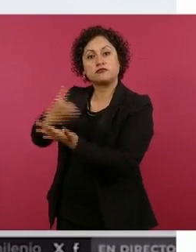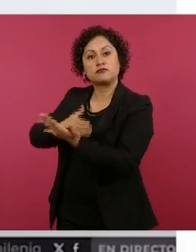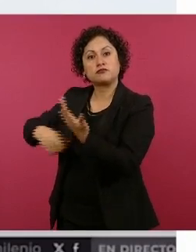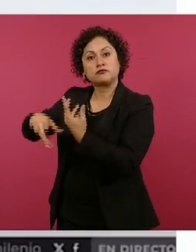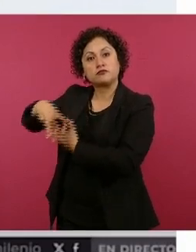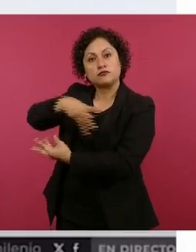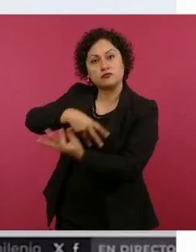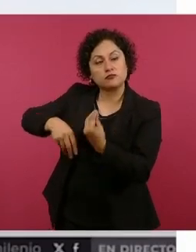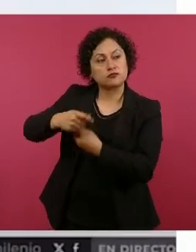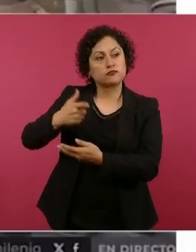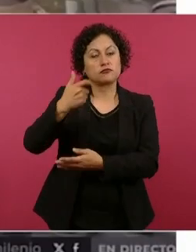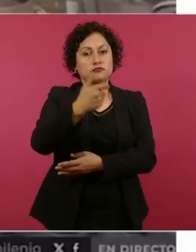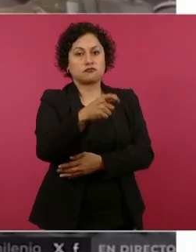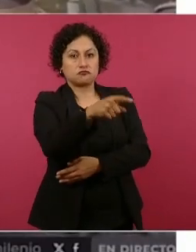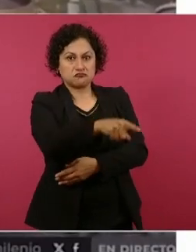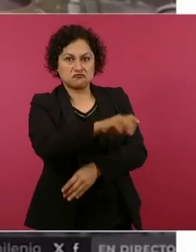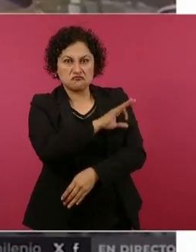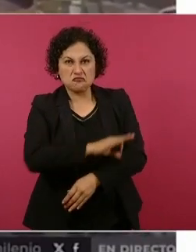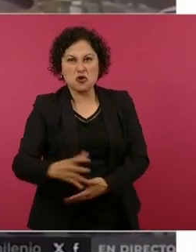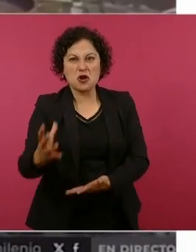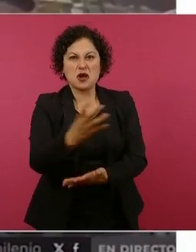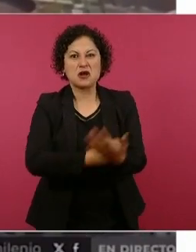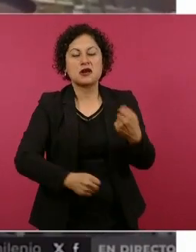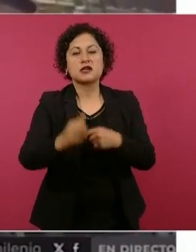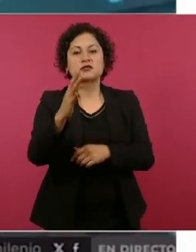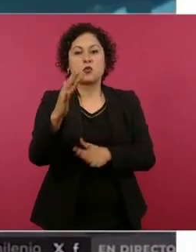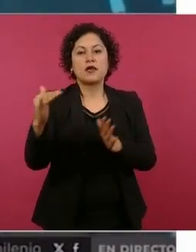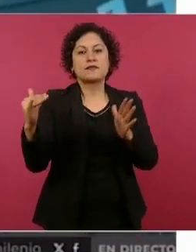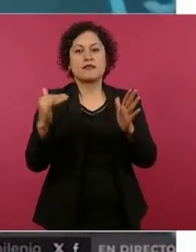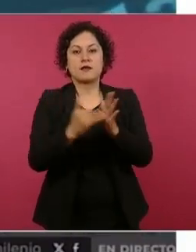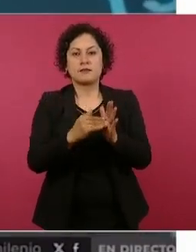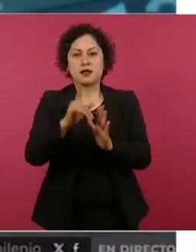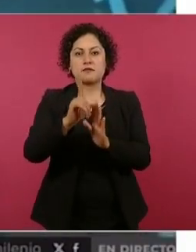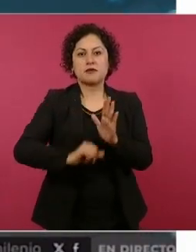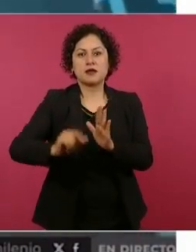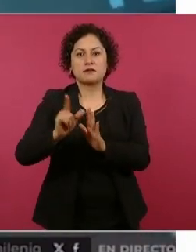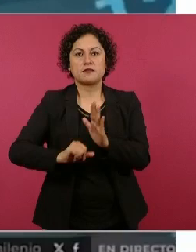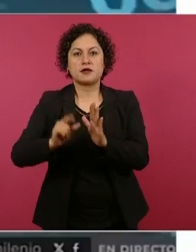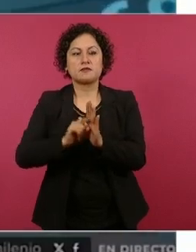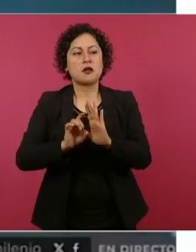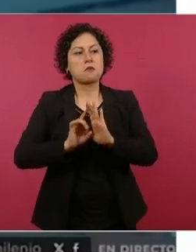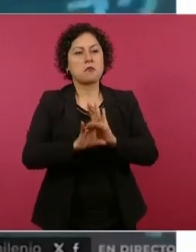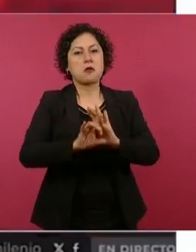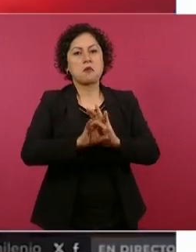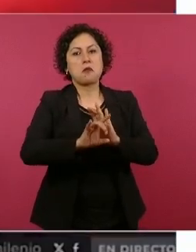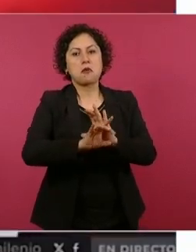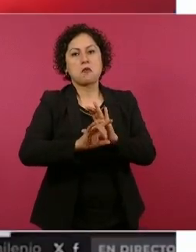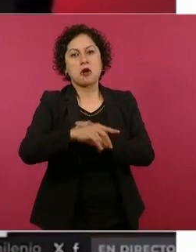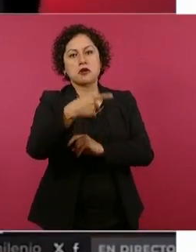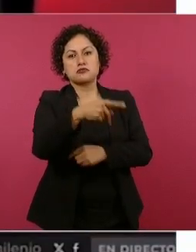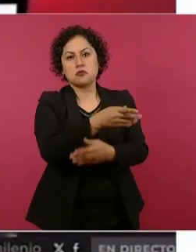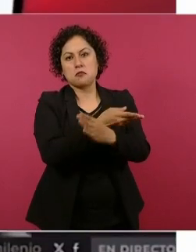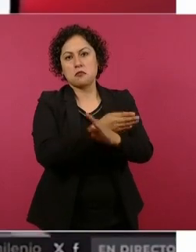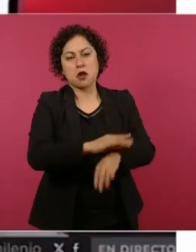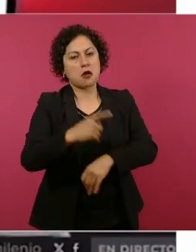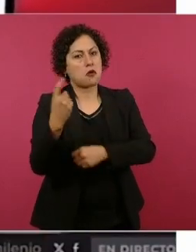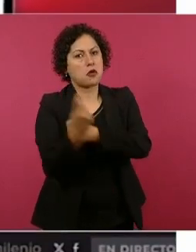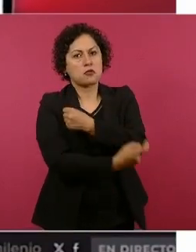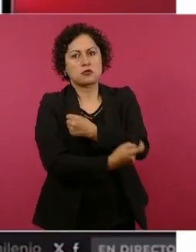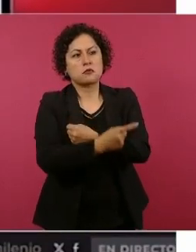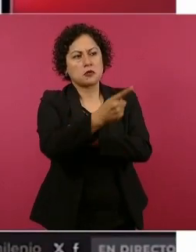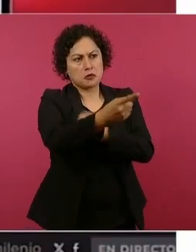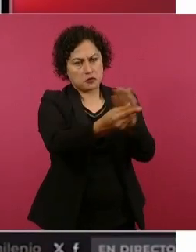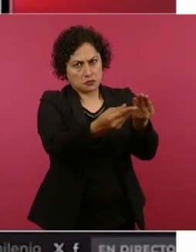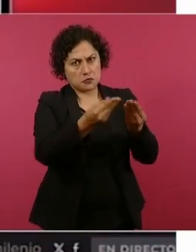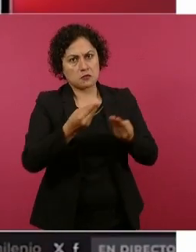sus ingresos pueden ser de más de 50 mil pesos al mes. Los pagos llegan instantáneamente a su cuenta bancaria. Envíe su solicitud